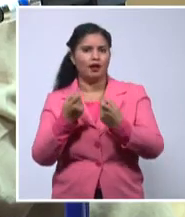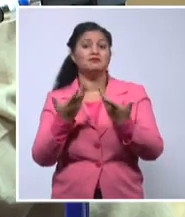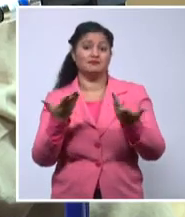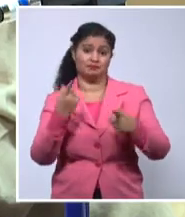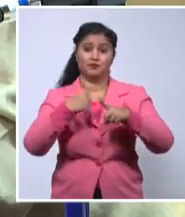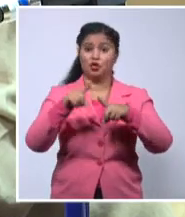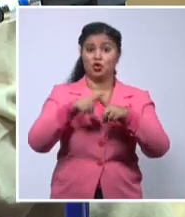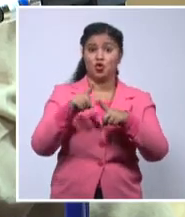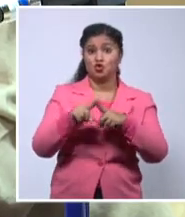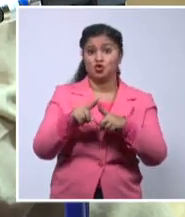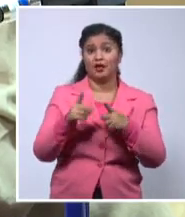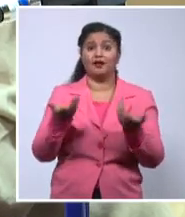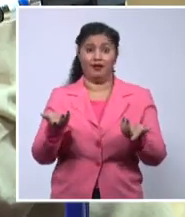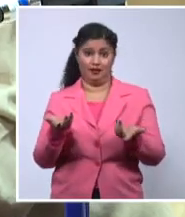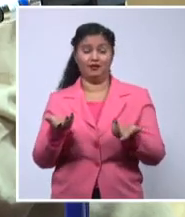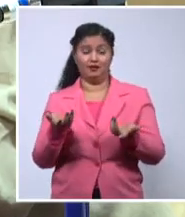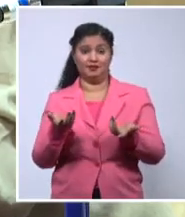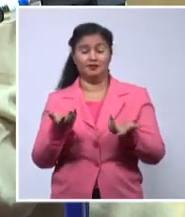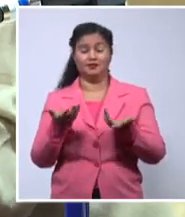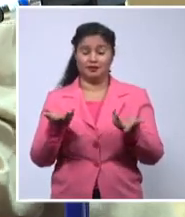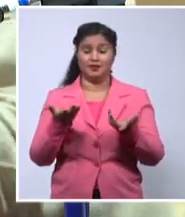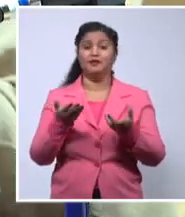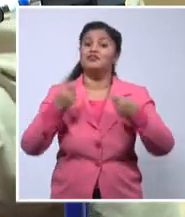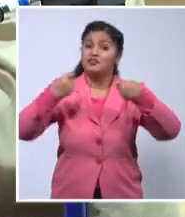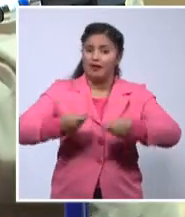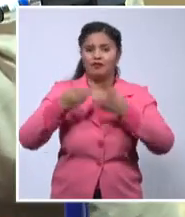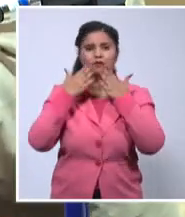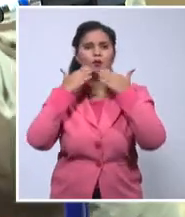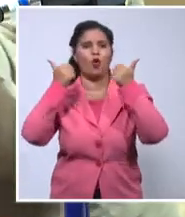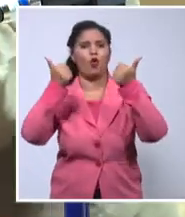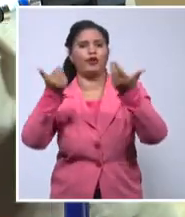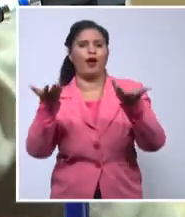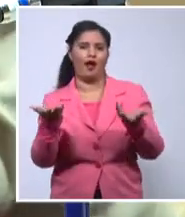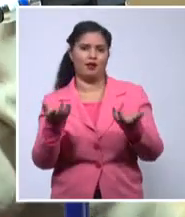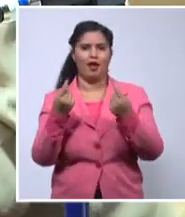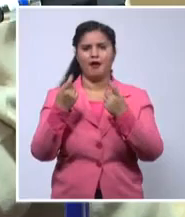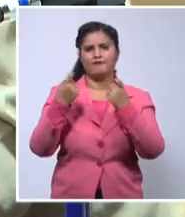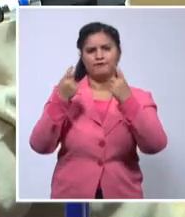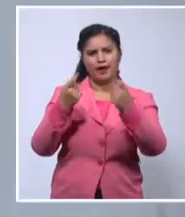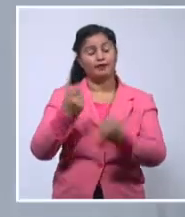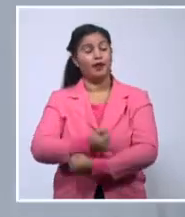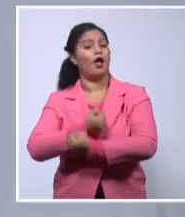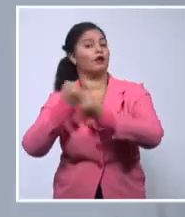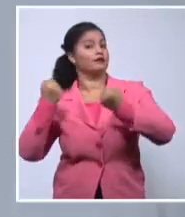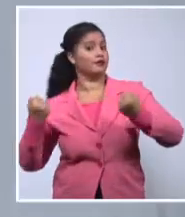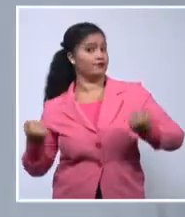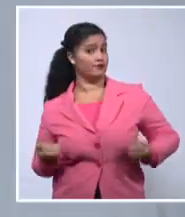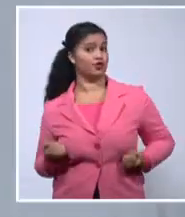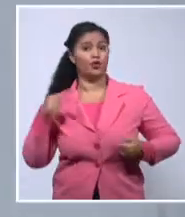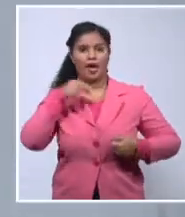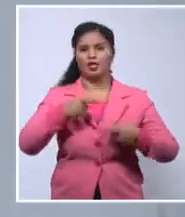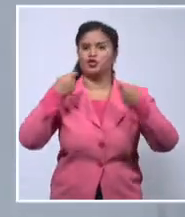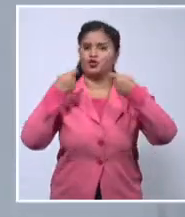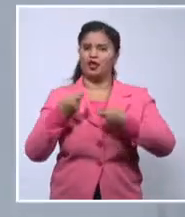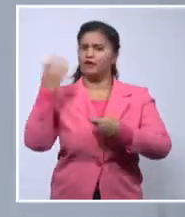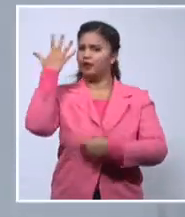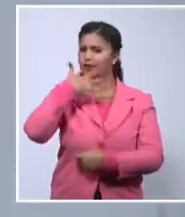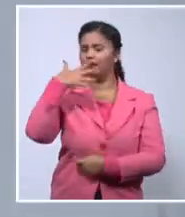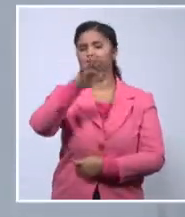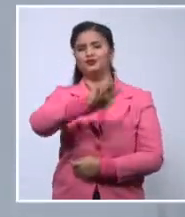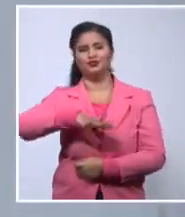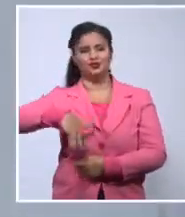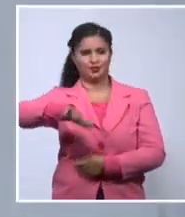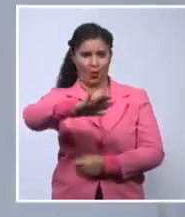Creemos que todavía podemos hacer mucho más, mucho más. Eso lo tenemos que lograr entre todos. Uno de los asuntos en los que todos los